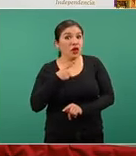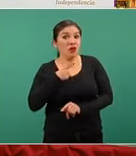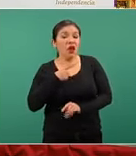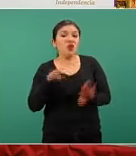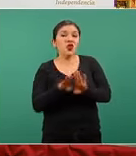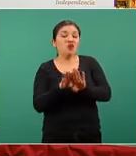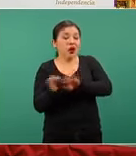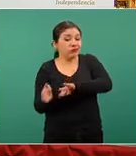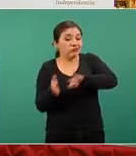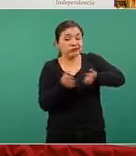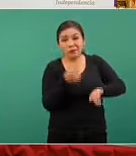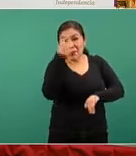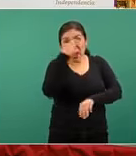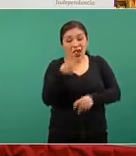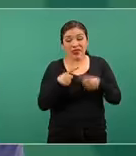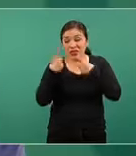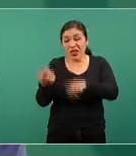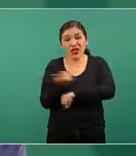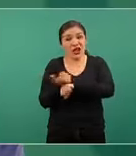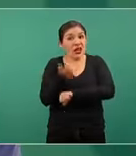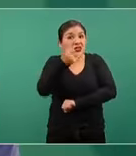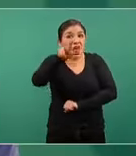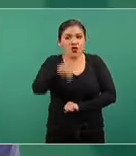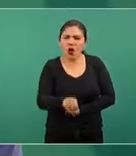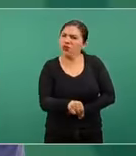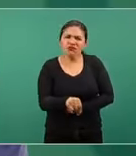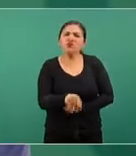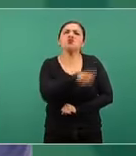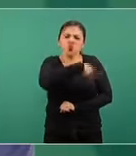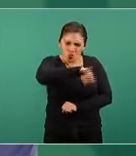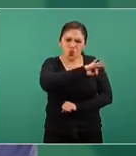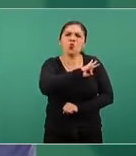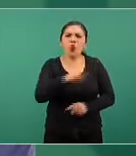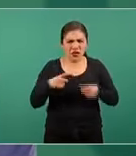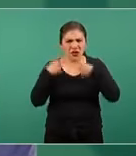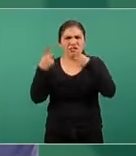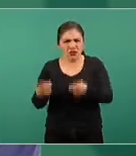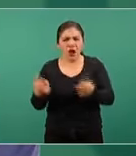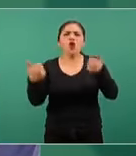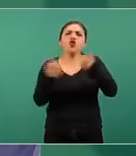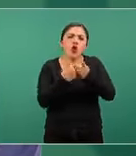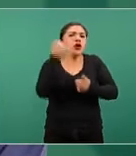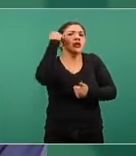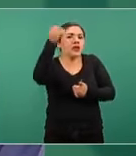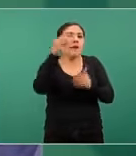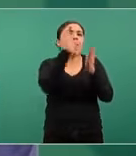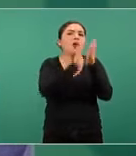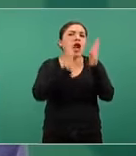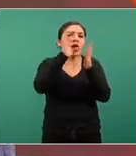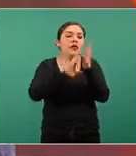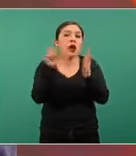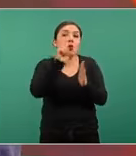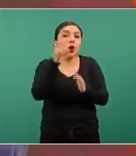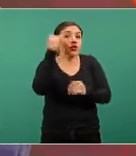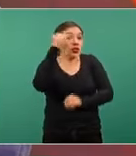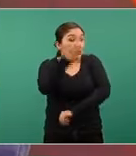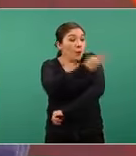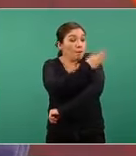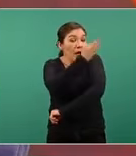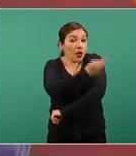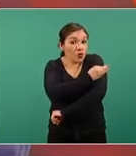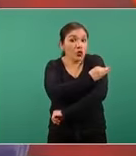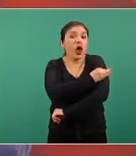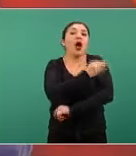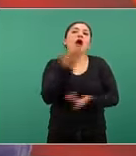de la donación es decir pueden donar también con ciertos calendarios que separan el momento de la vacunación